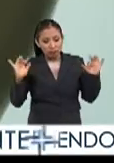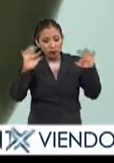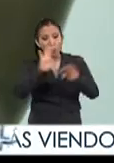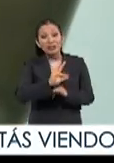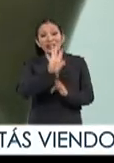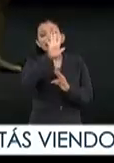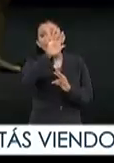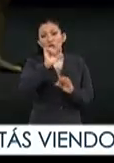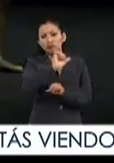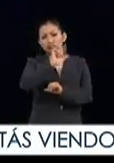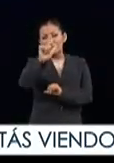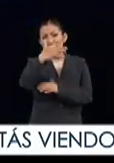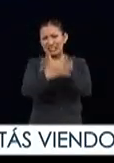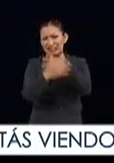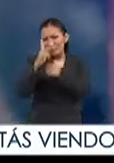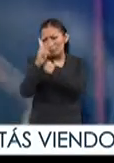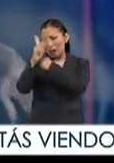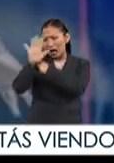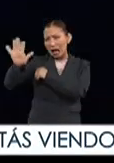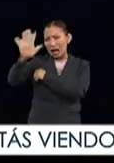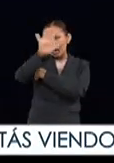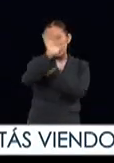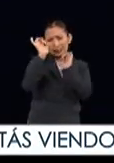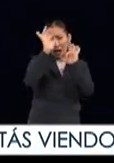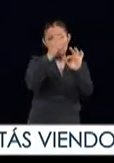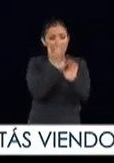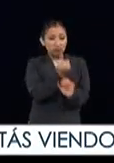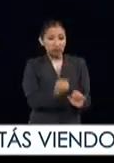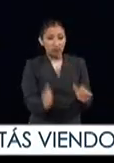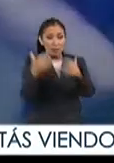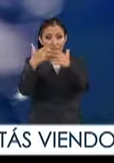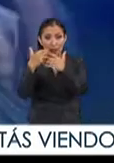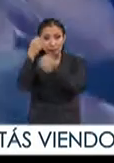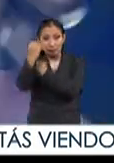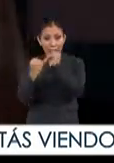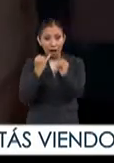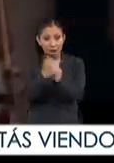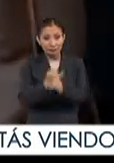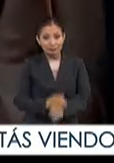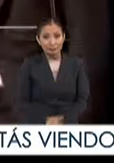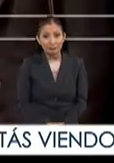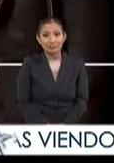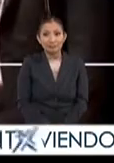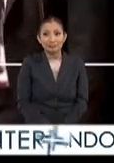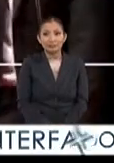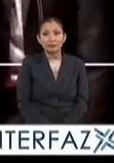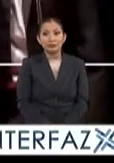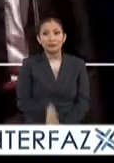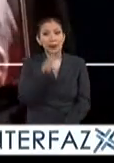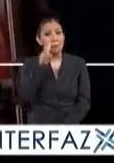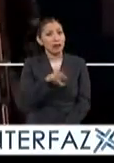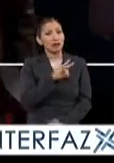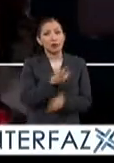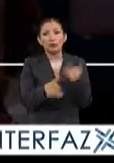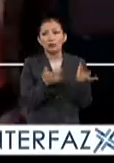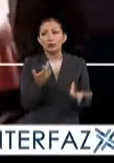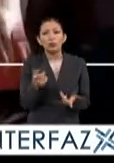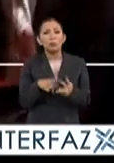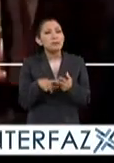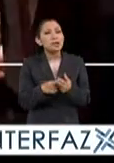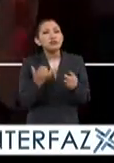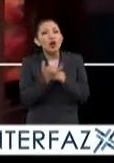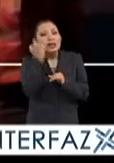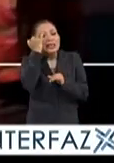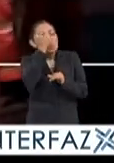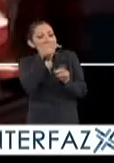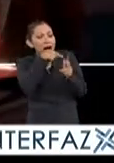45 artistas de 15 nacionalidades de las mejores compañías internacionales porque en realidad todo esto empieza con